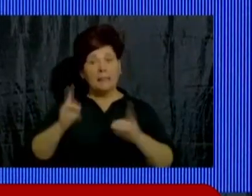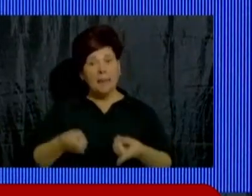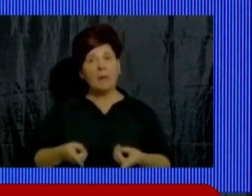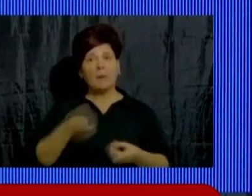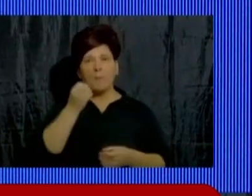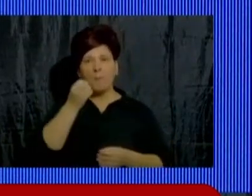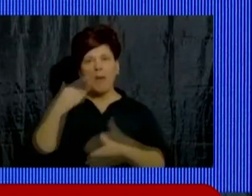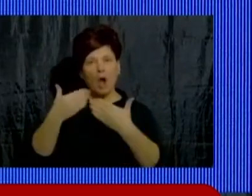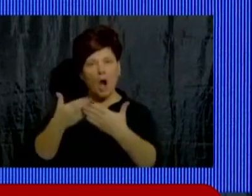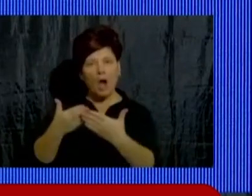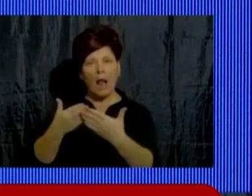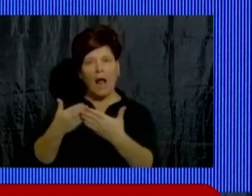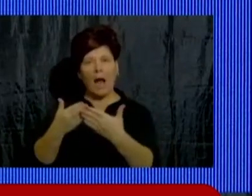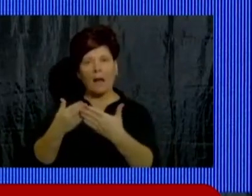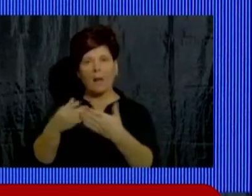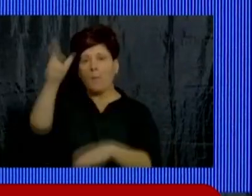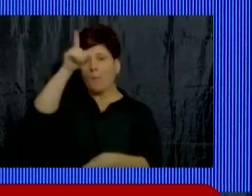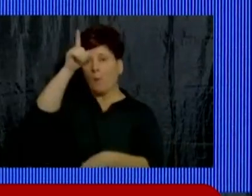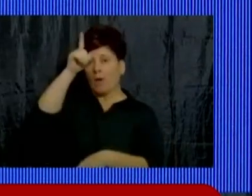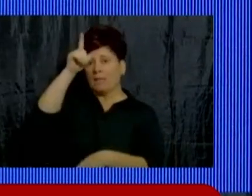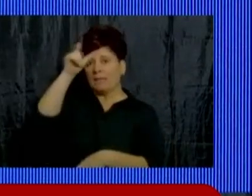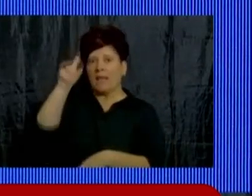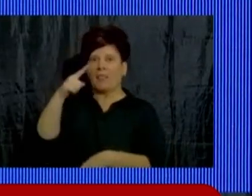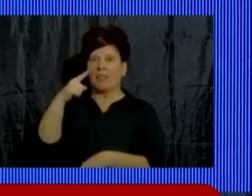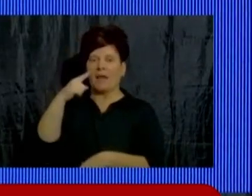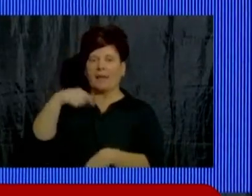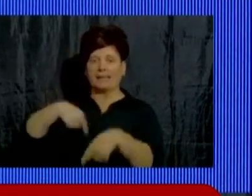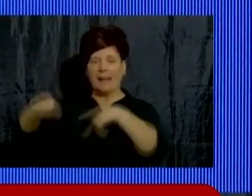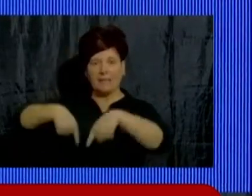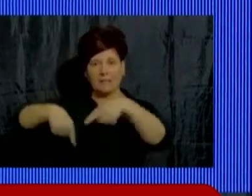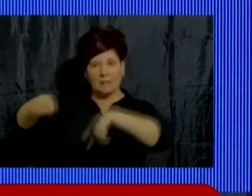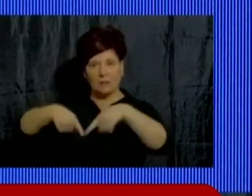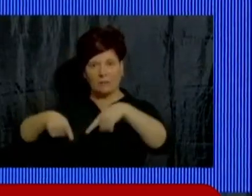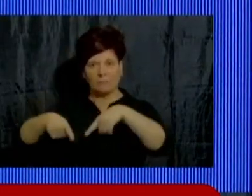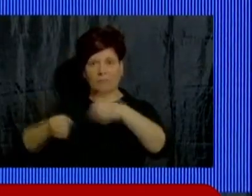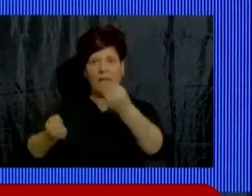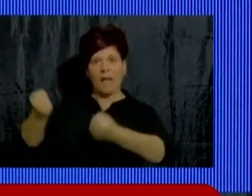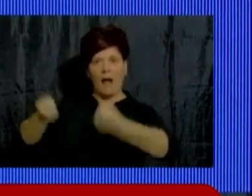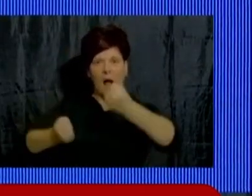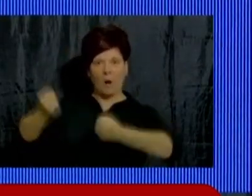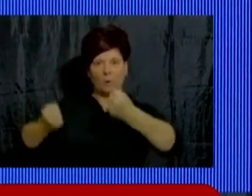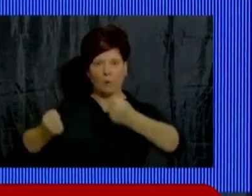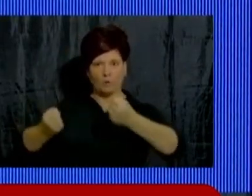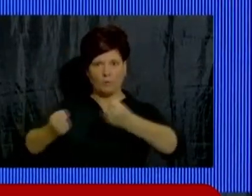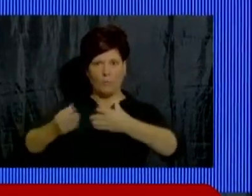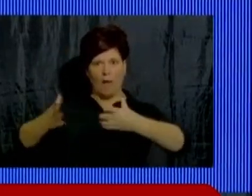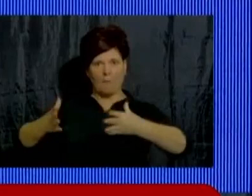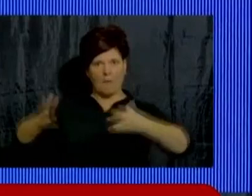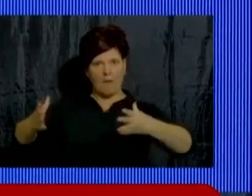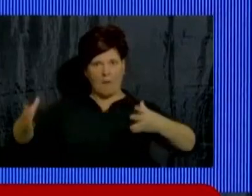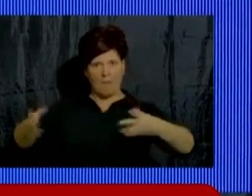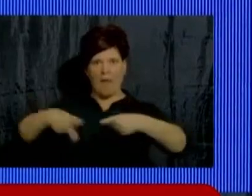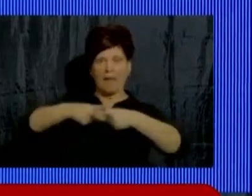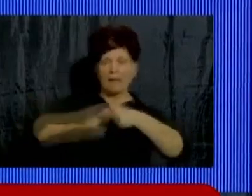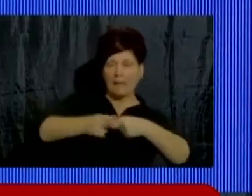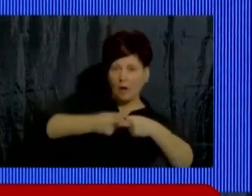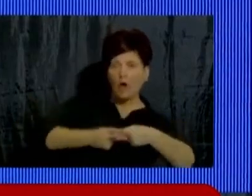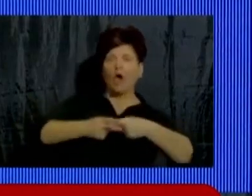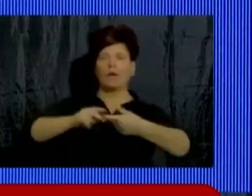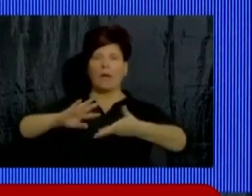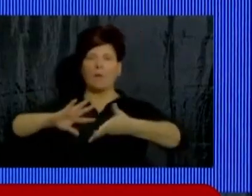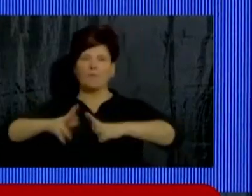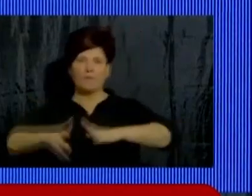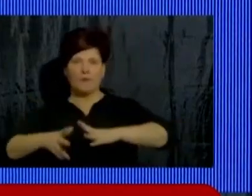mejorar las condiciones de la Policía Municipal de Tránsito incorporando nuevos vehículos a la flota mejorando la tecnología y la metodología de